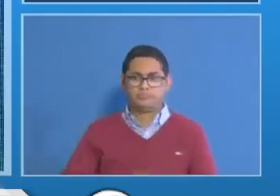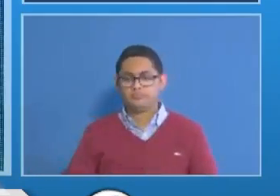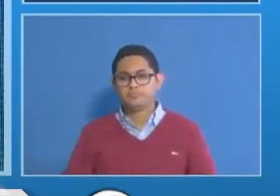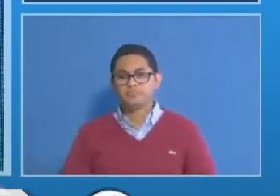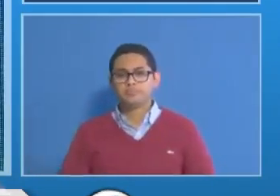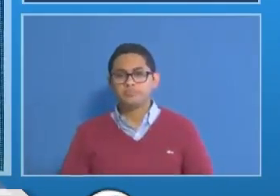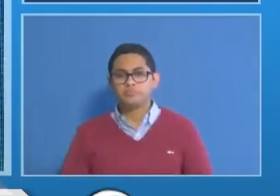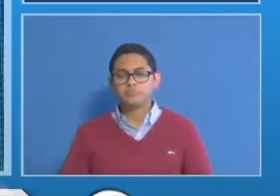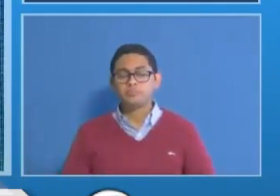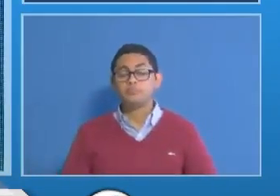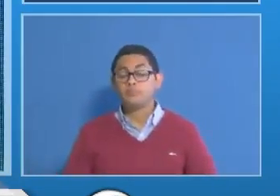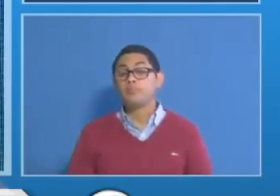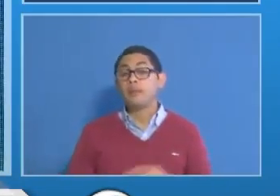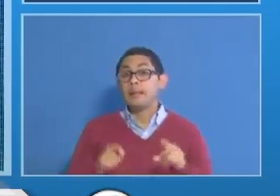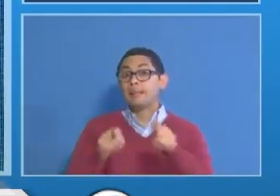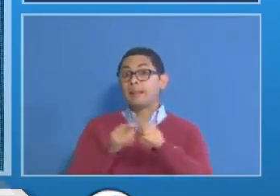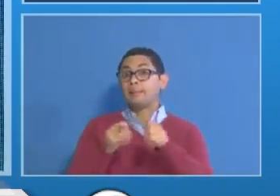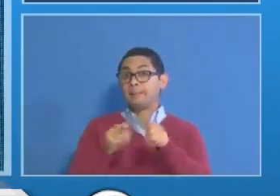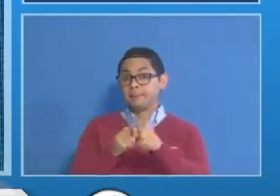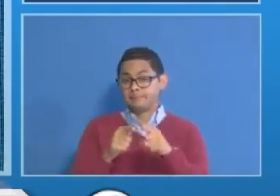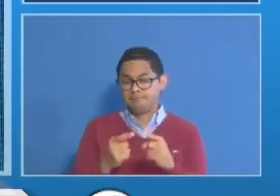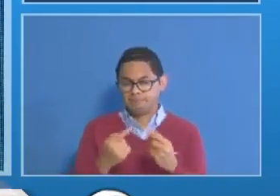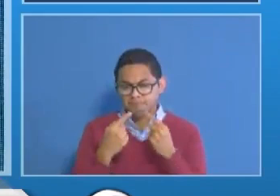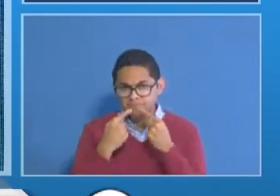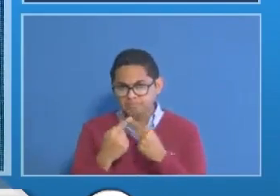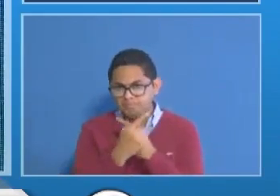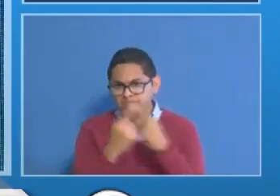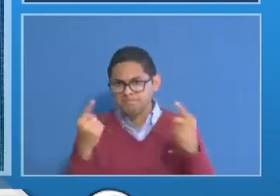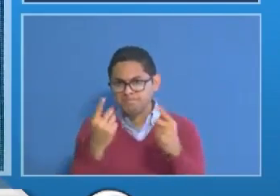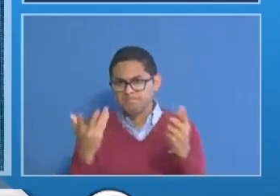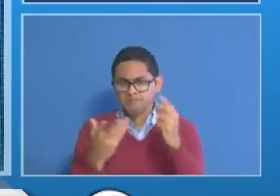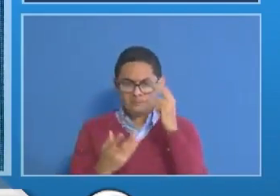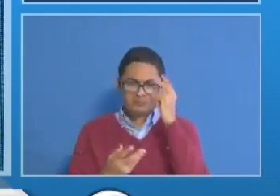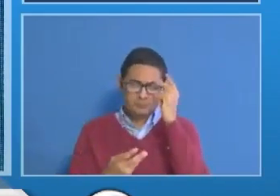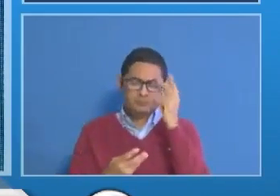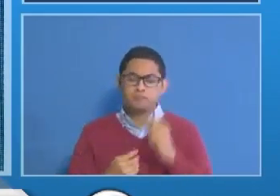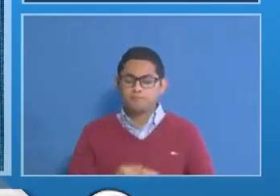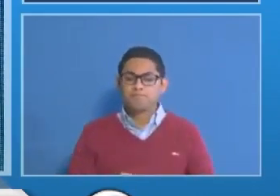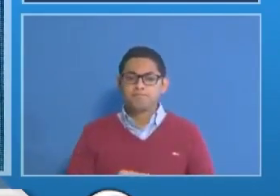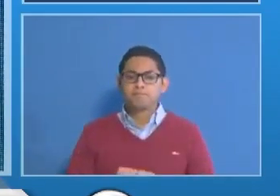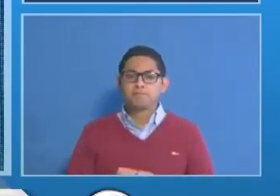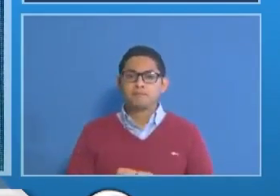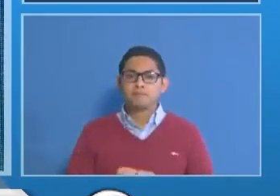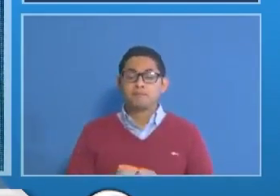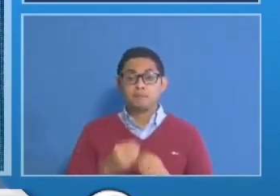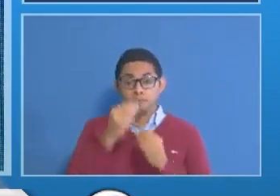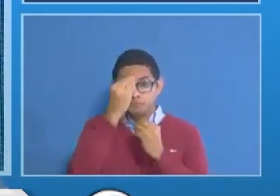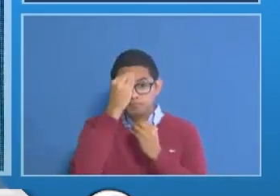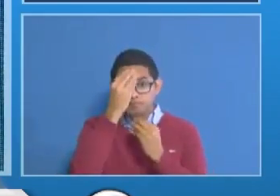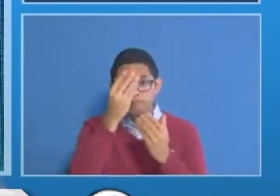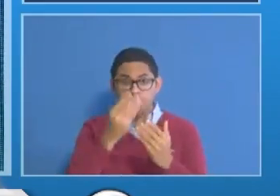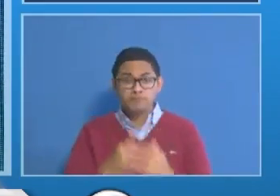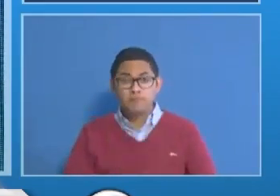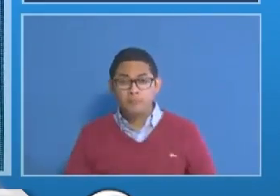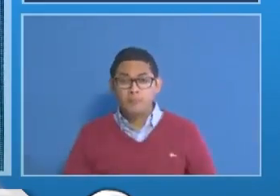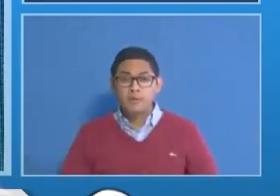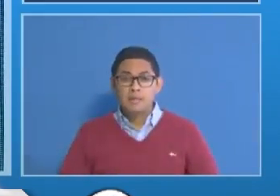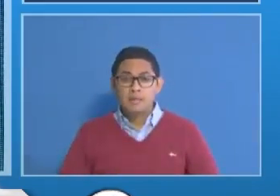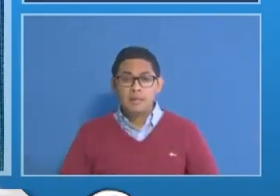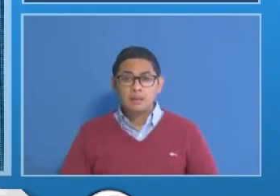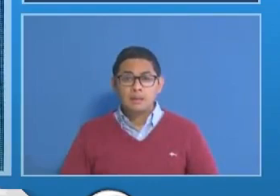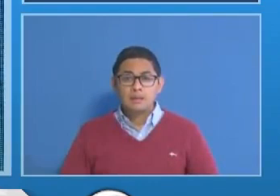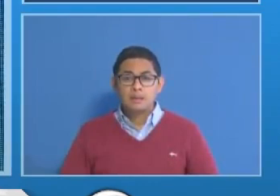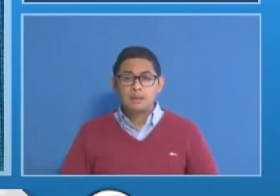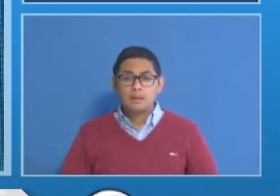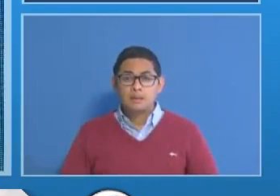Además, aprovecho esta oportunidad para señalar que desde el